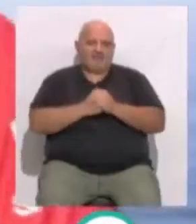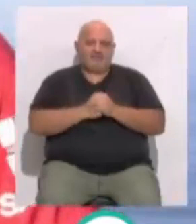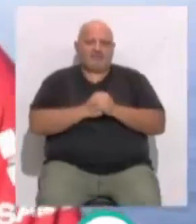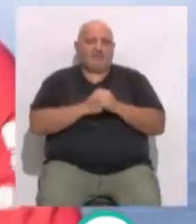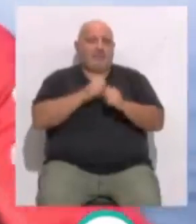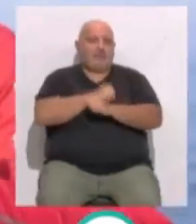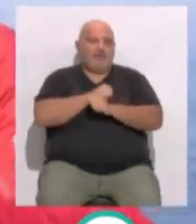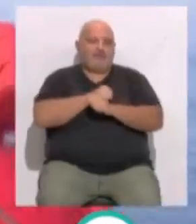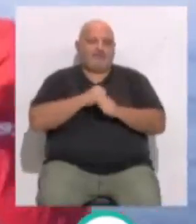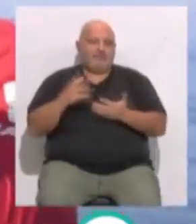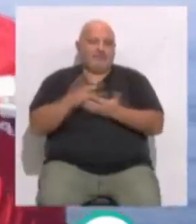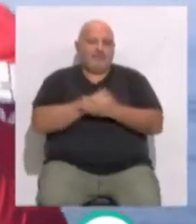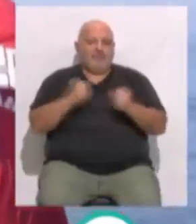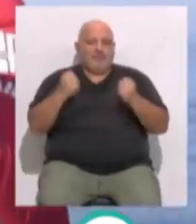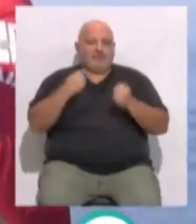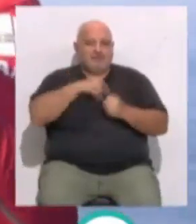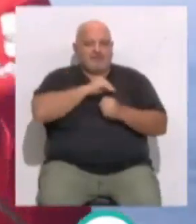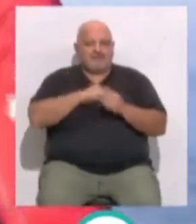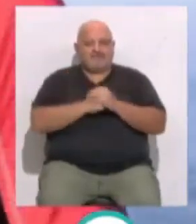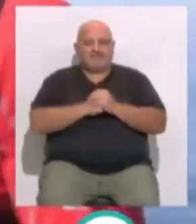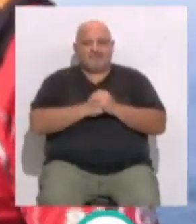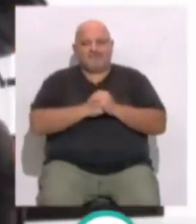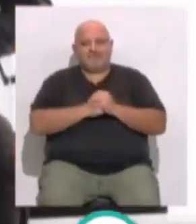Os esperamos a todos. ¡Vamos España! ¡Vamos!